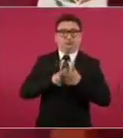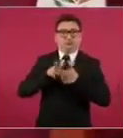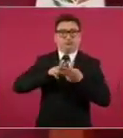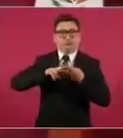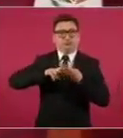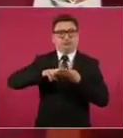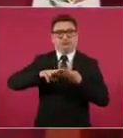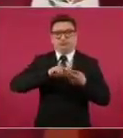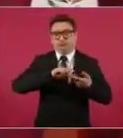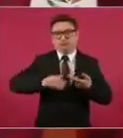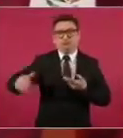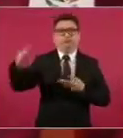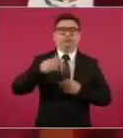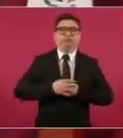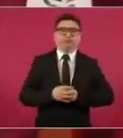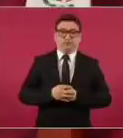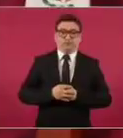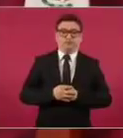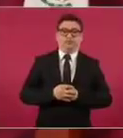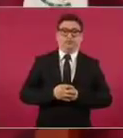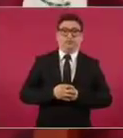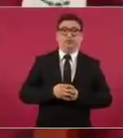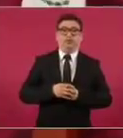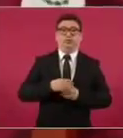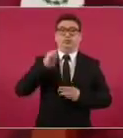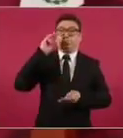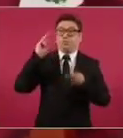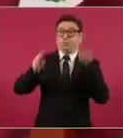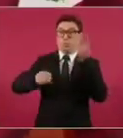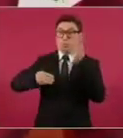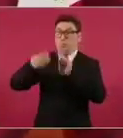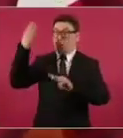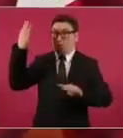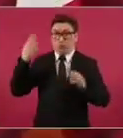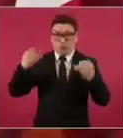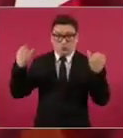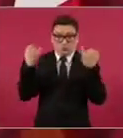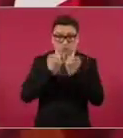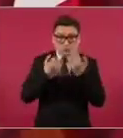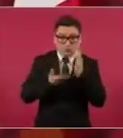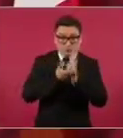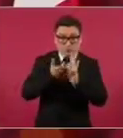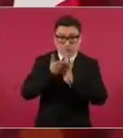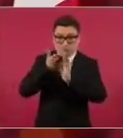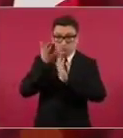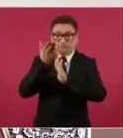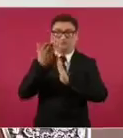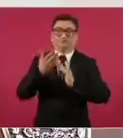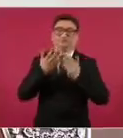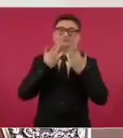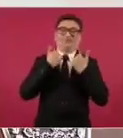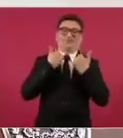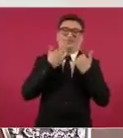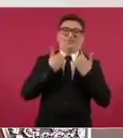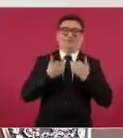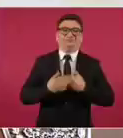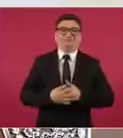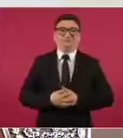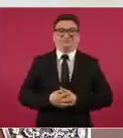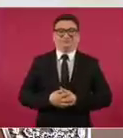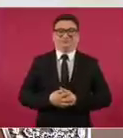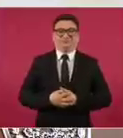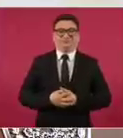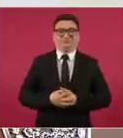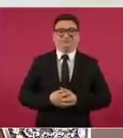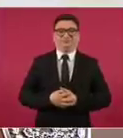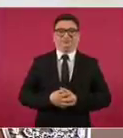dicho sea de paso, no hay ninguna obra en el mundo que se esté construyendo de